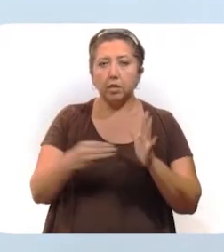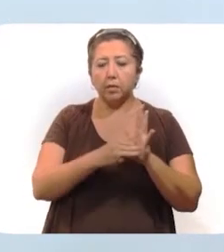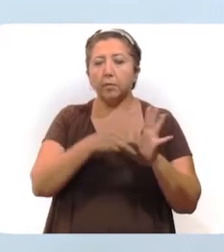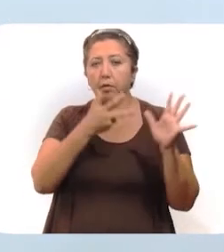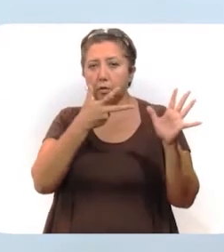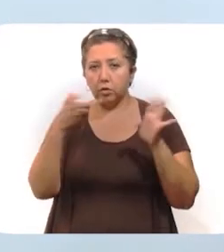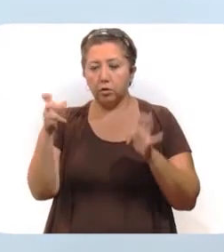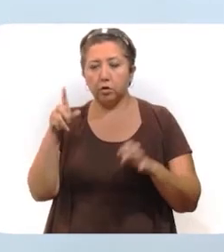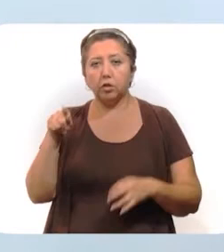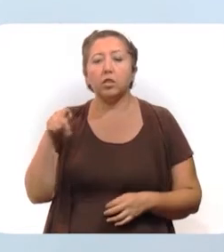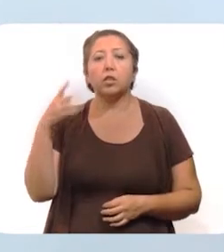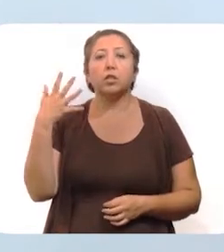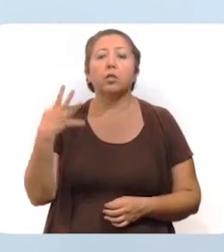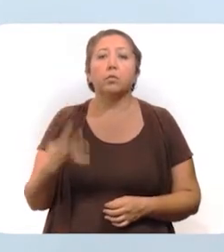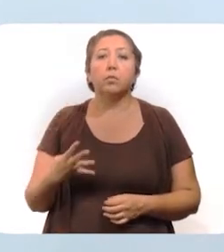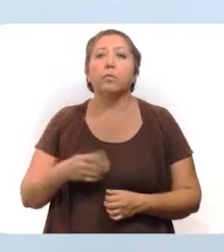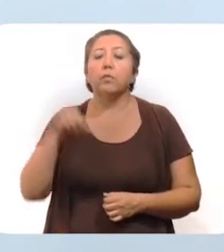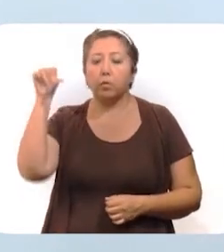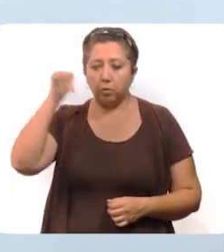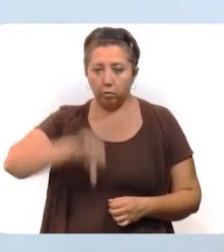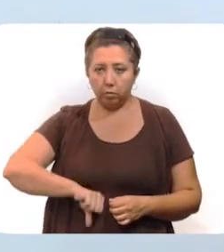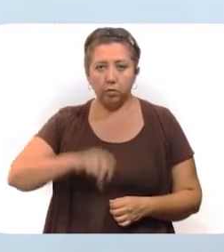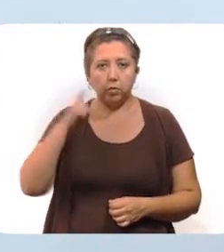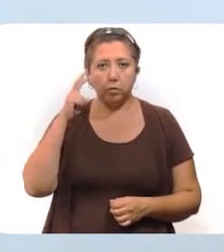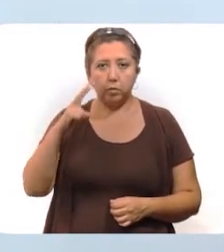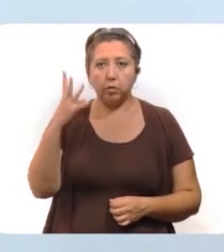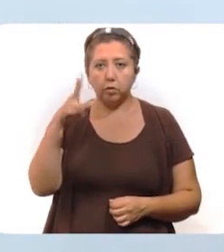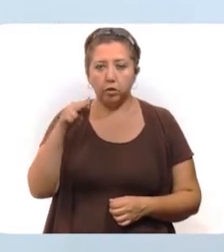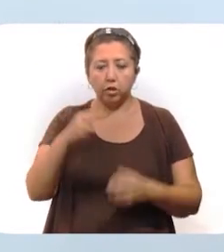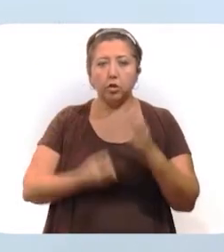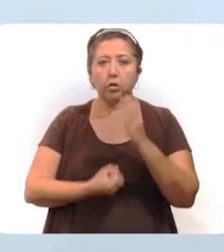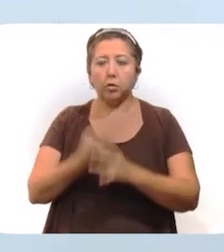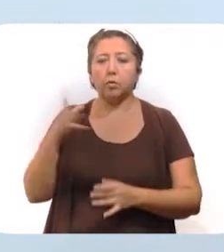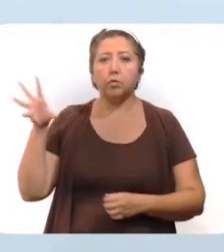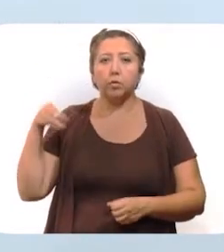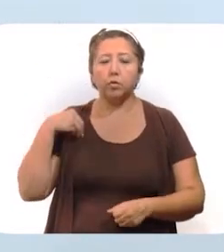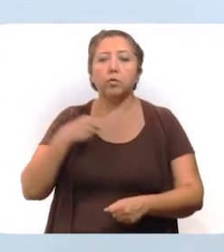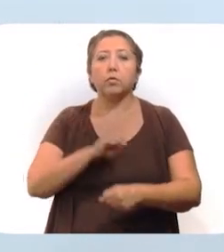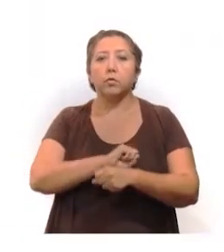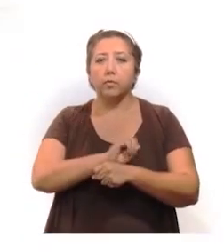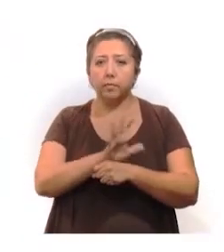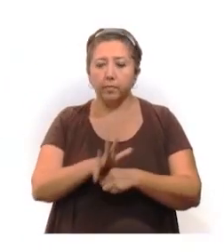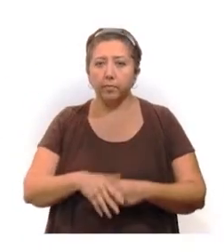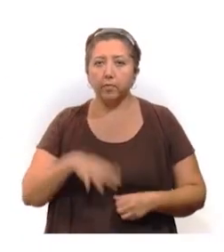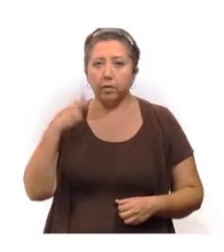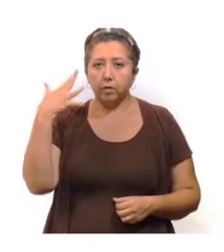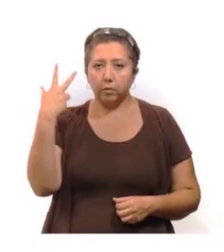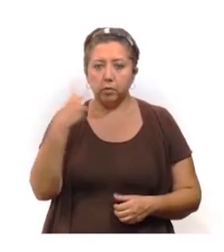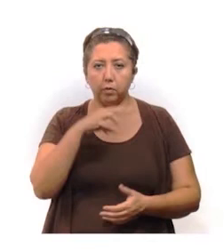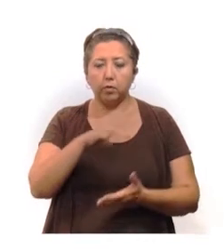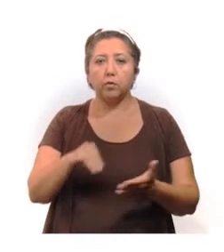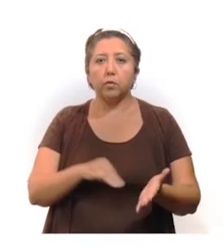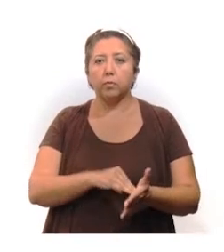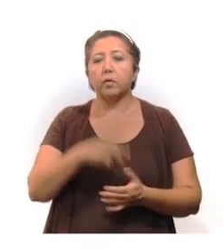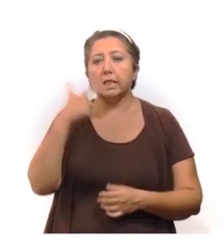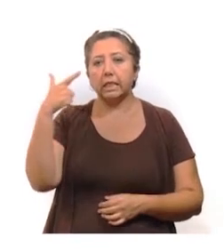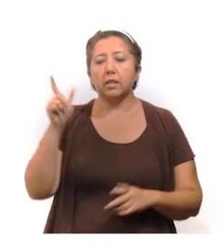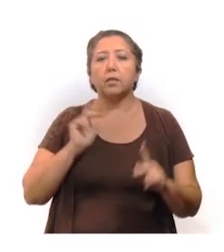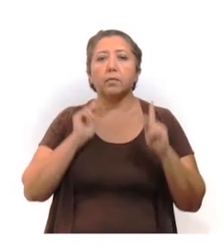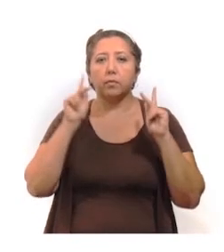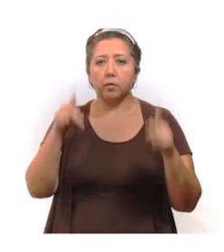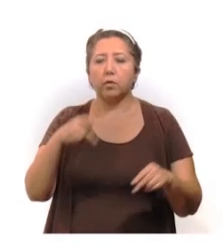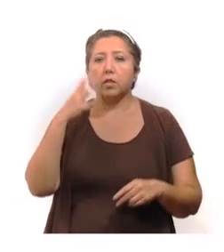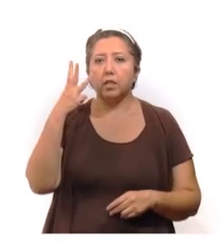,874. Hoy se detectaron 80 nuevos contagios de coronavirus, 52 en Mérida, 7 en